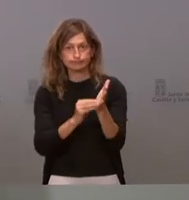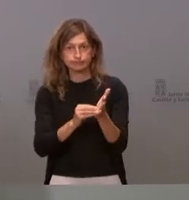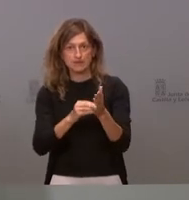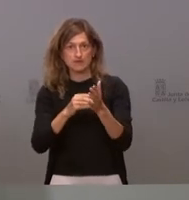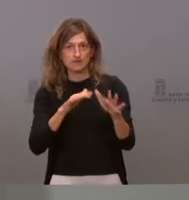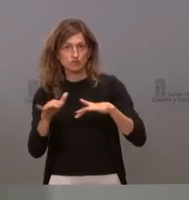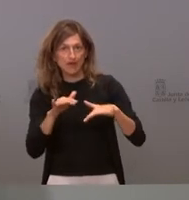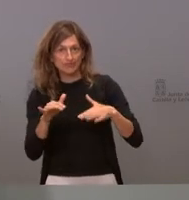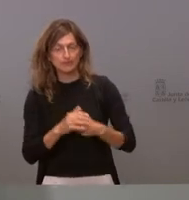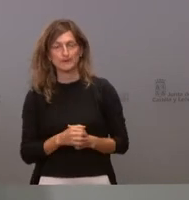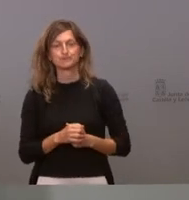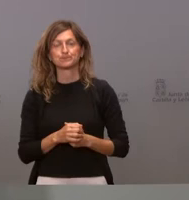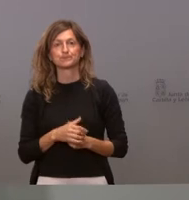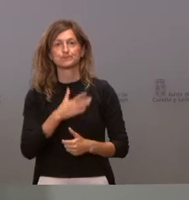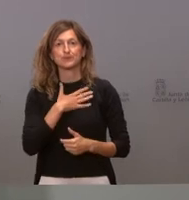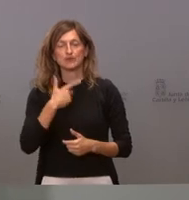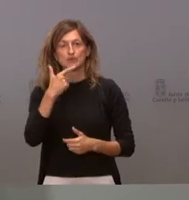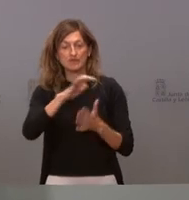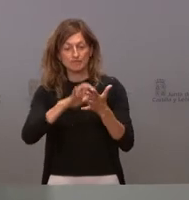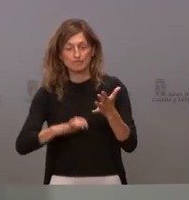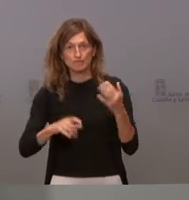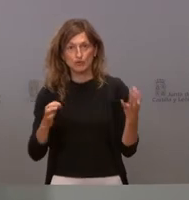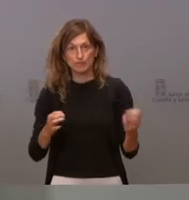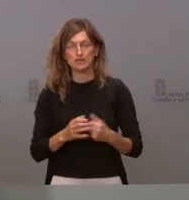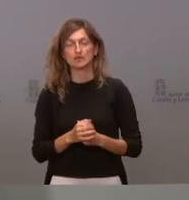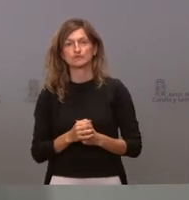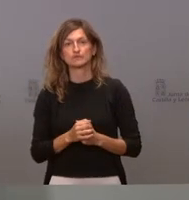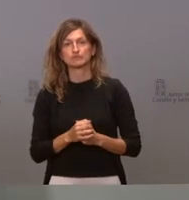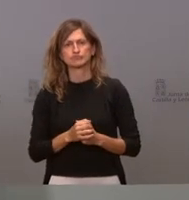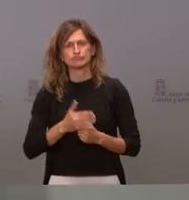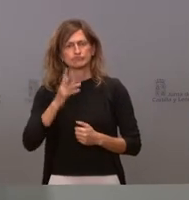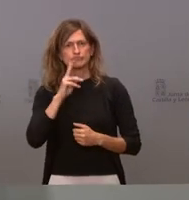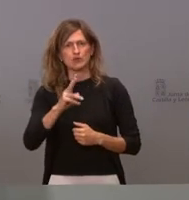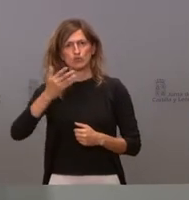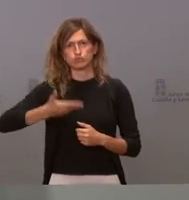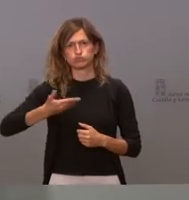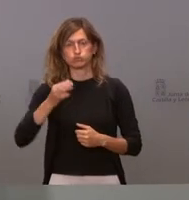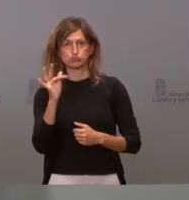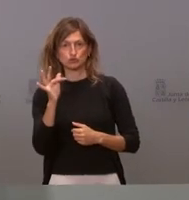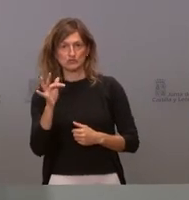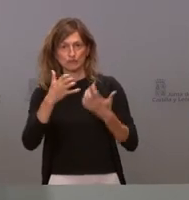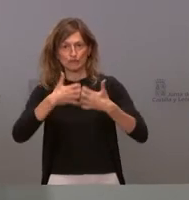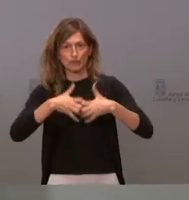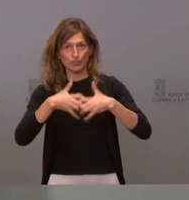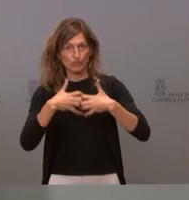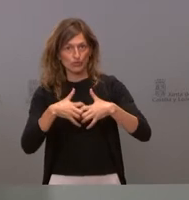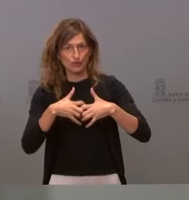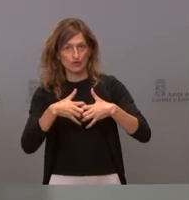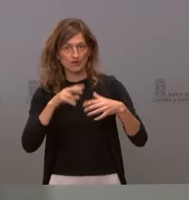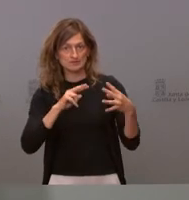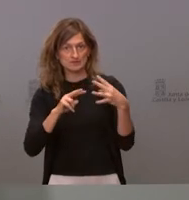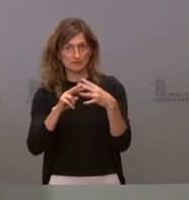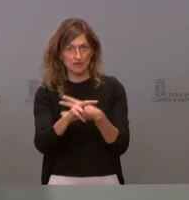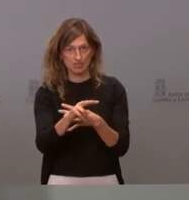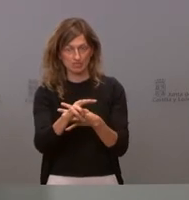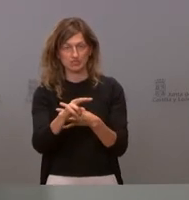En definitiva, creemos que es un informe que valora positivamente el funcionamiento de la transparencia